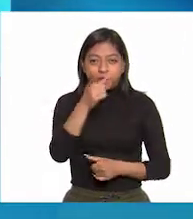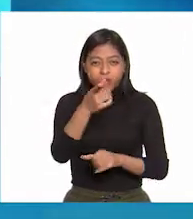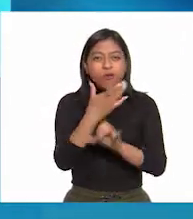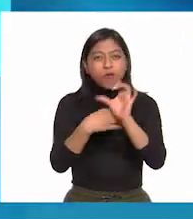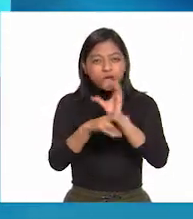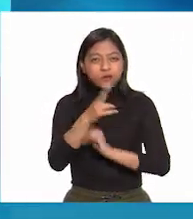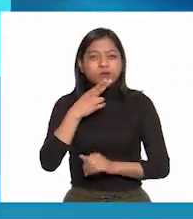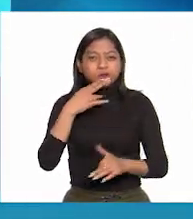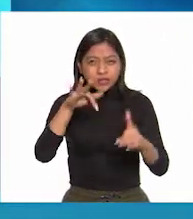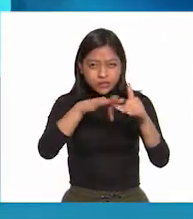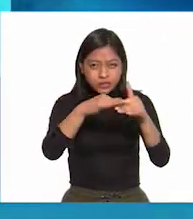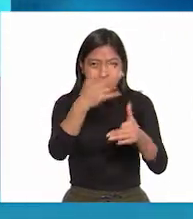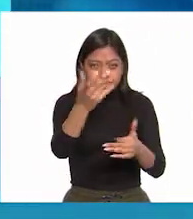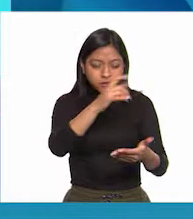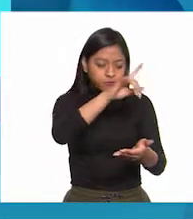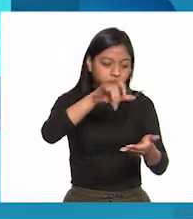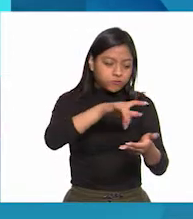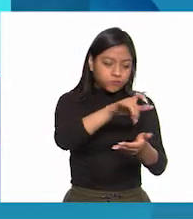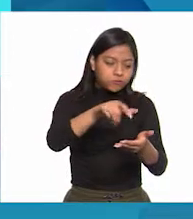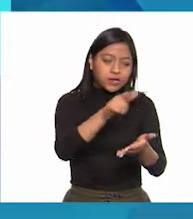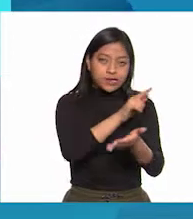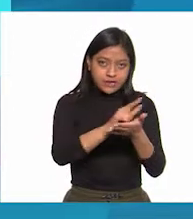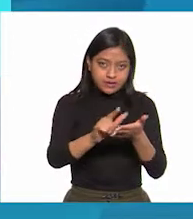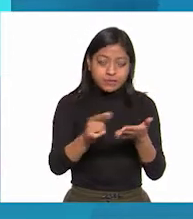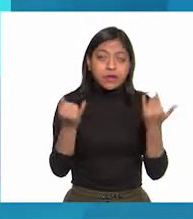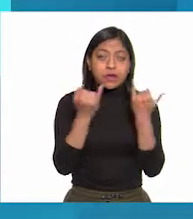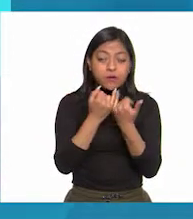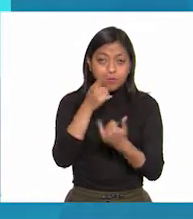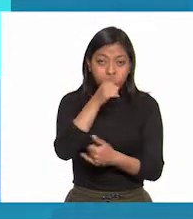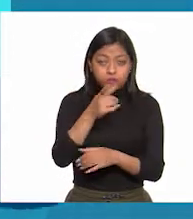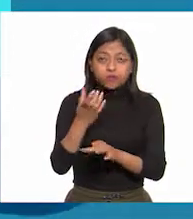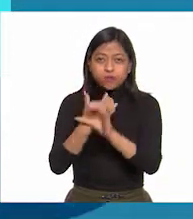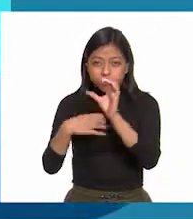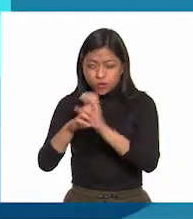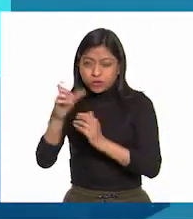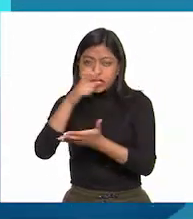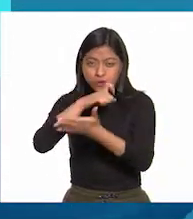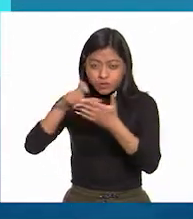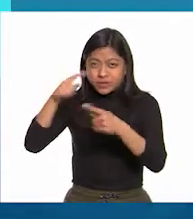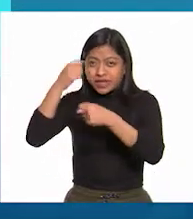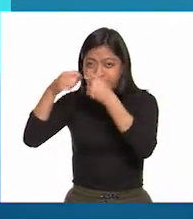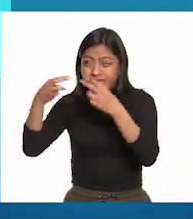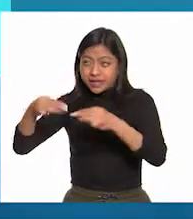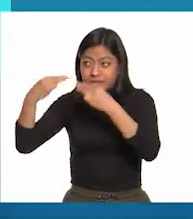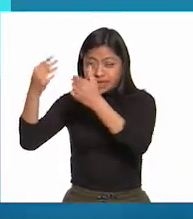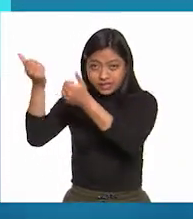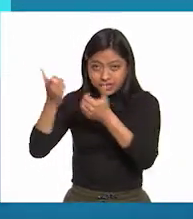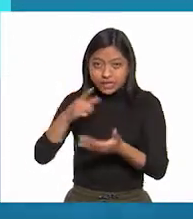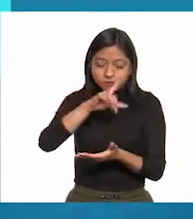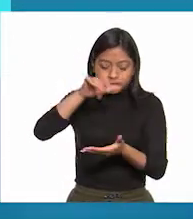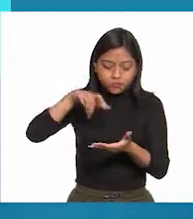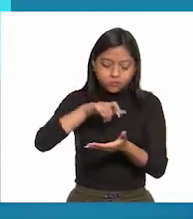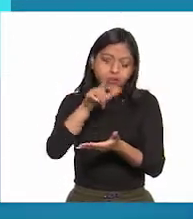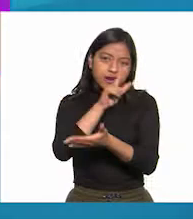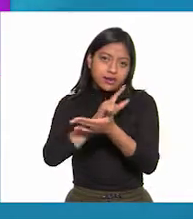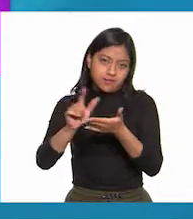Desinfecta las superficies de los objetos que más utilizas. También las cosas que compres en la tienda o en el supermercado.